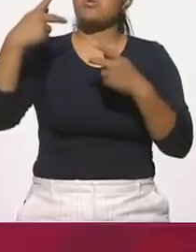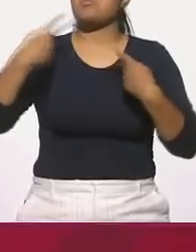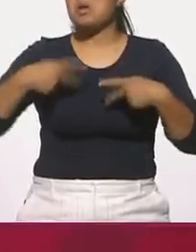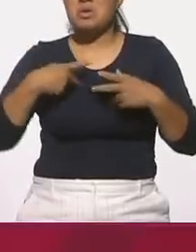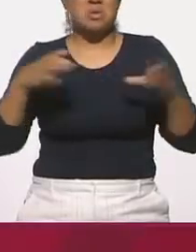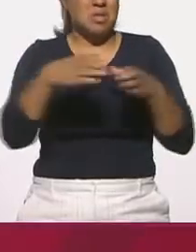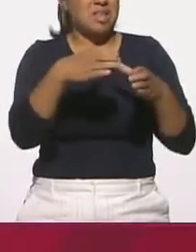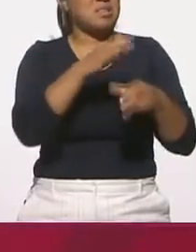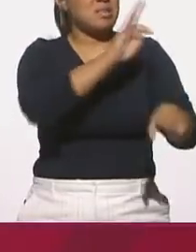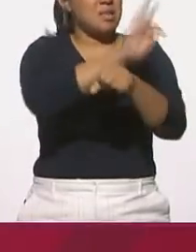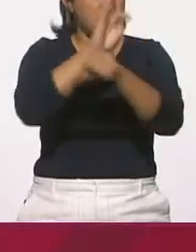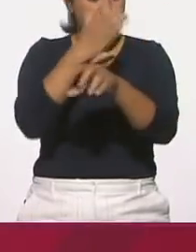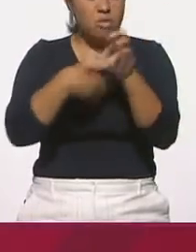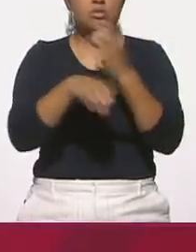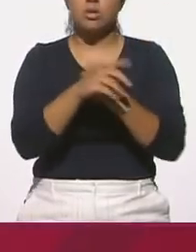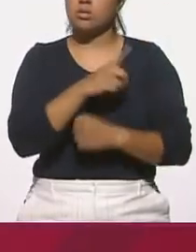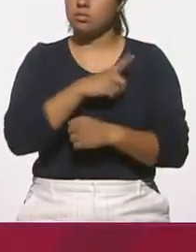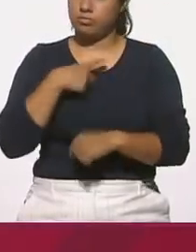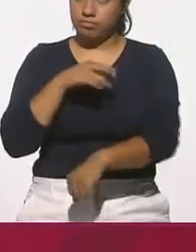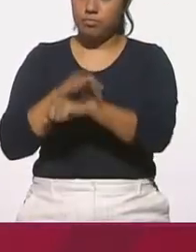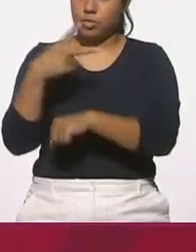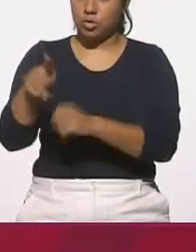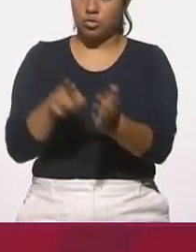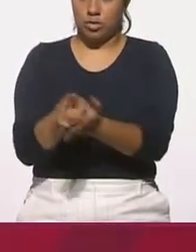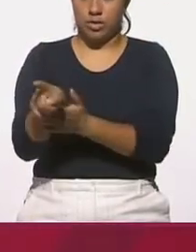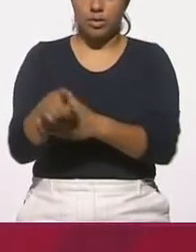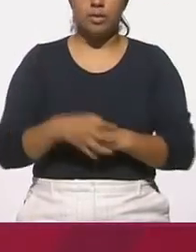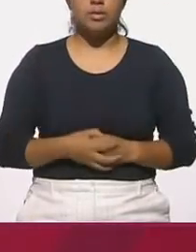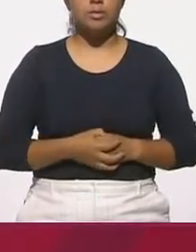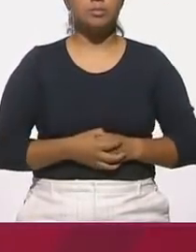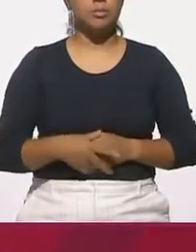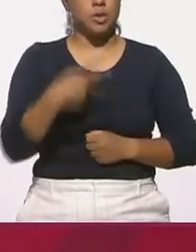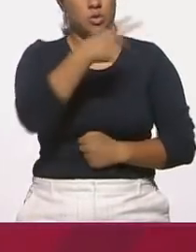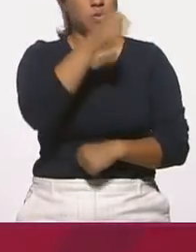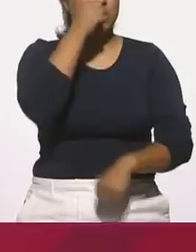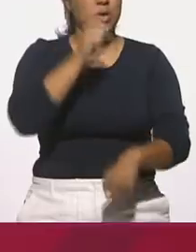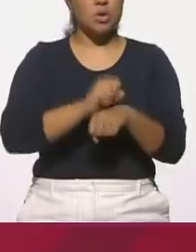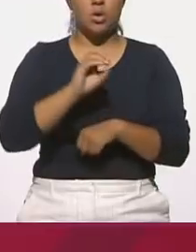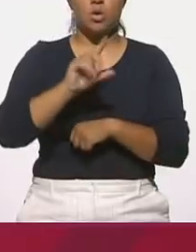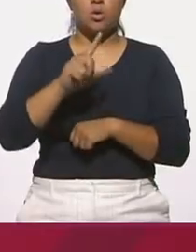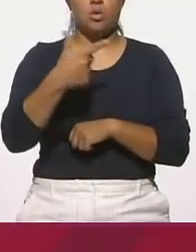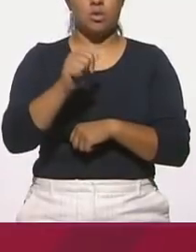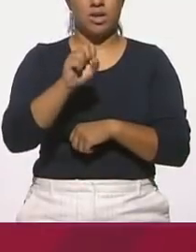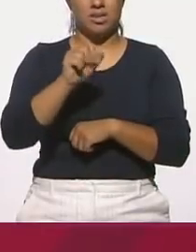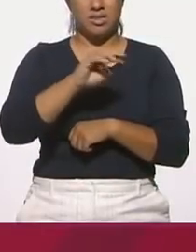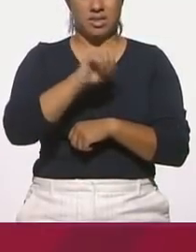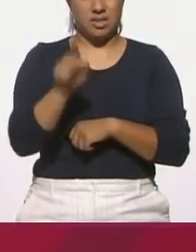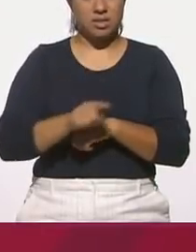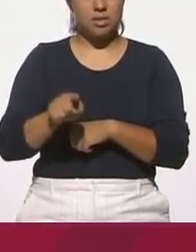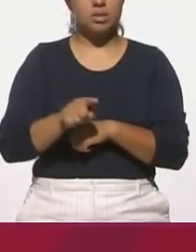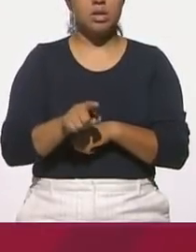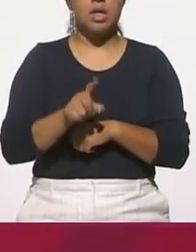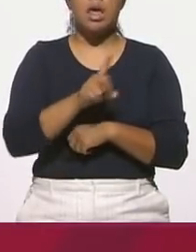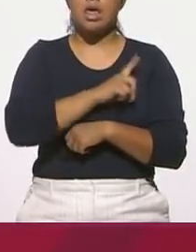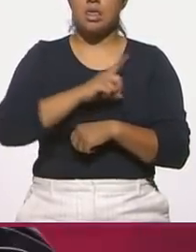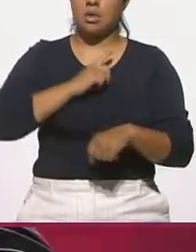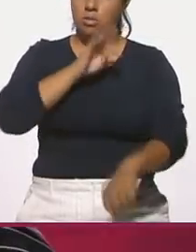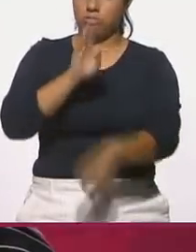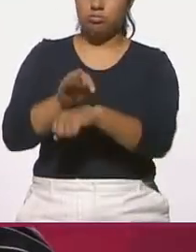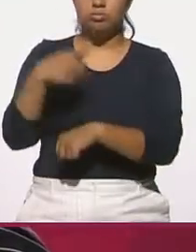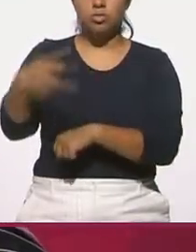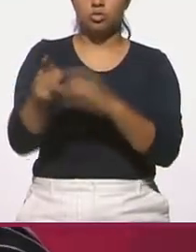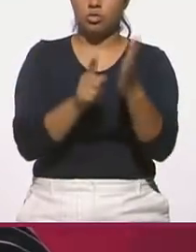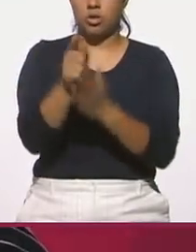secretaria Olga Sánchez Cordero tiene como propósito defender los derechos humanos.